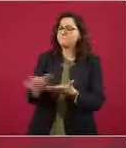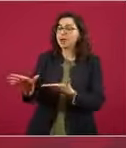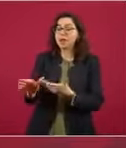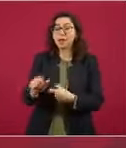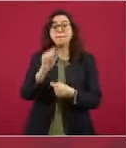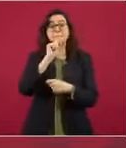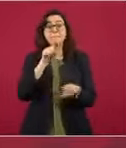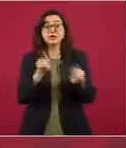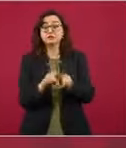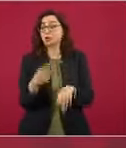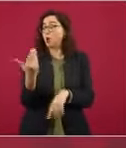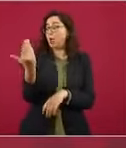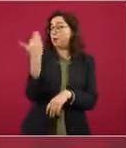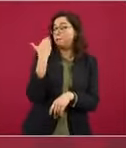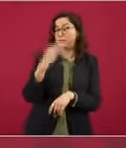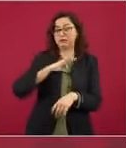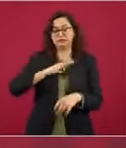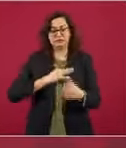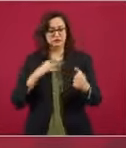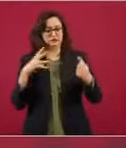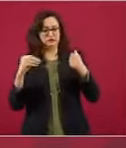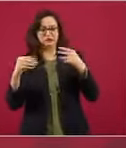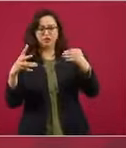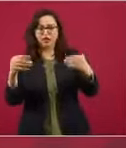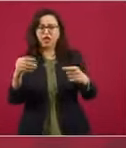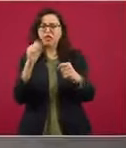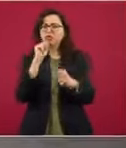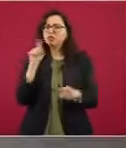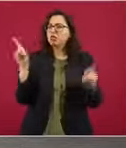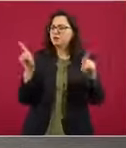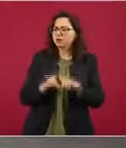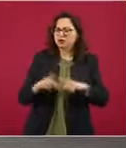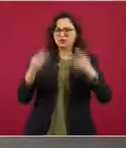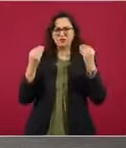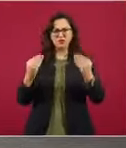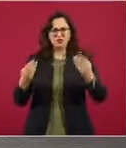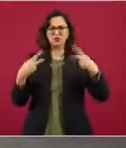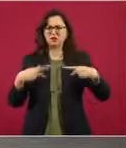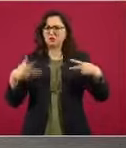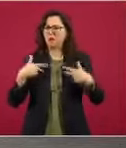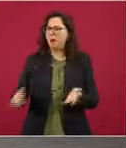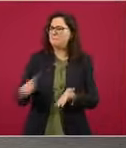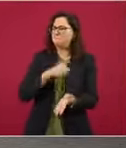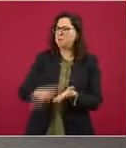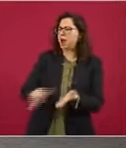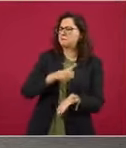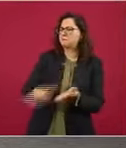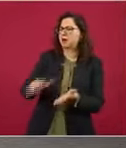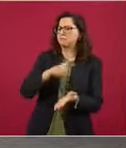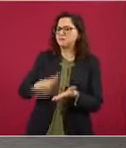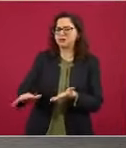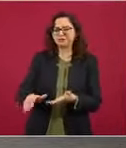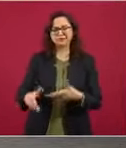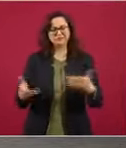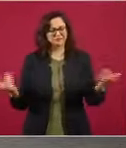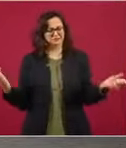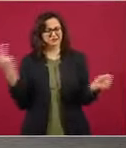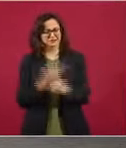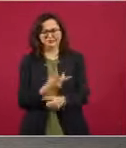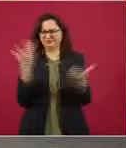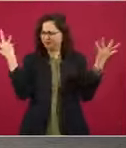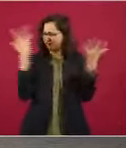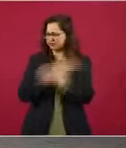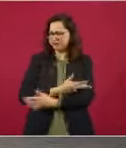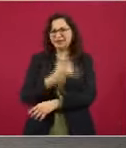-19. Y este fenómeno de dar de baja a veces incluso hasta nóminas enteras